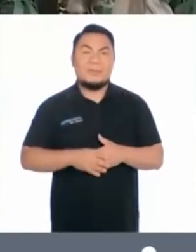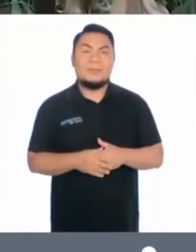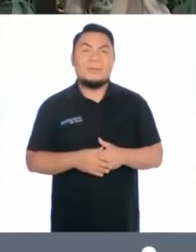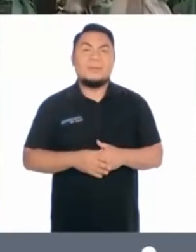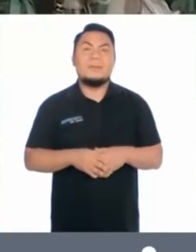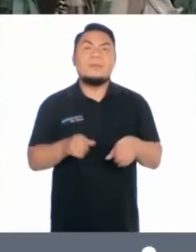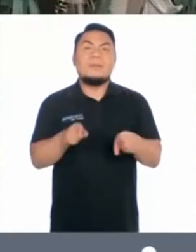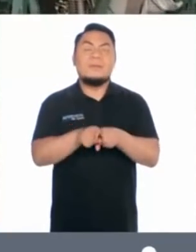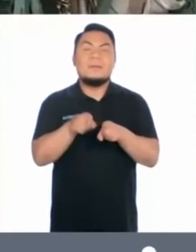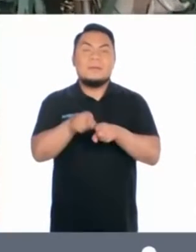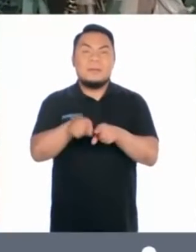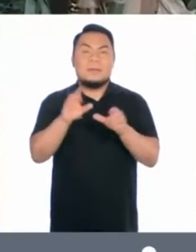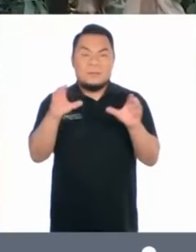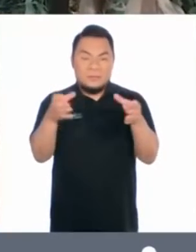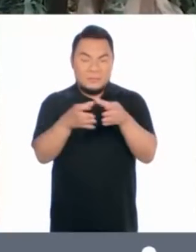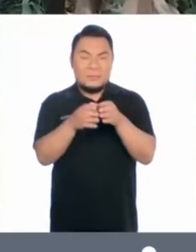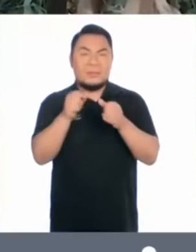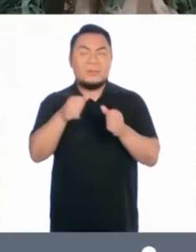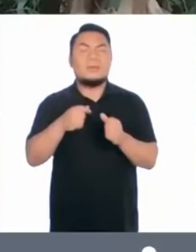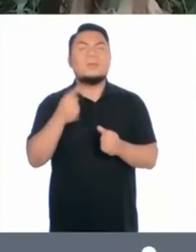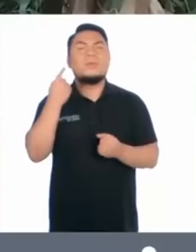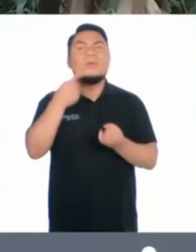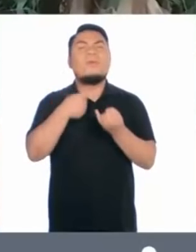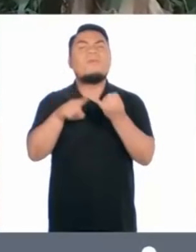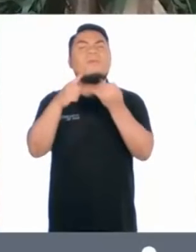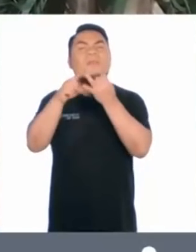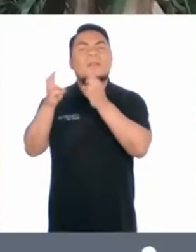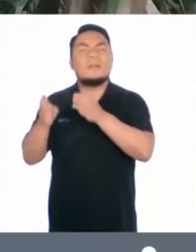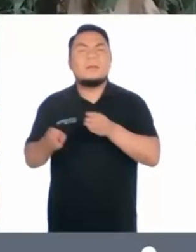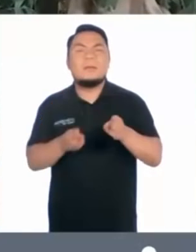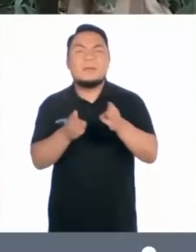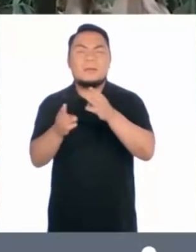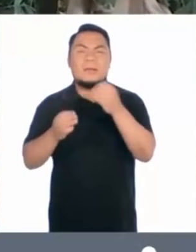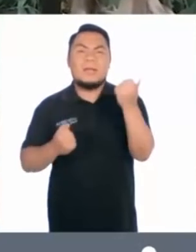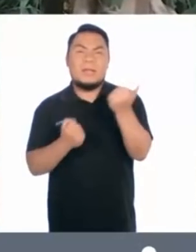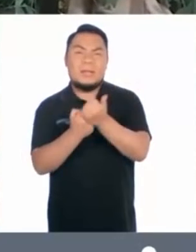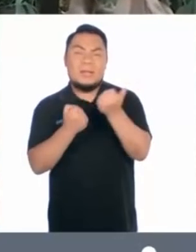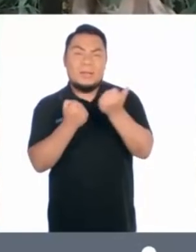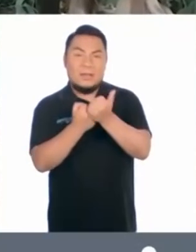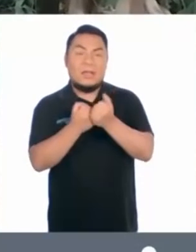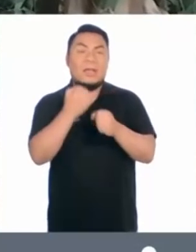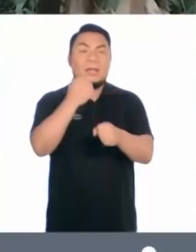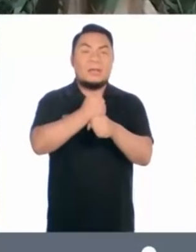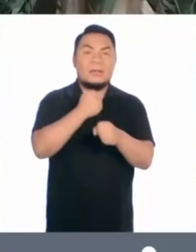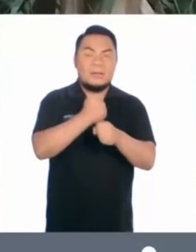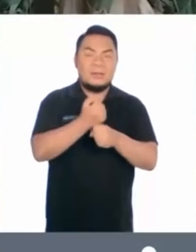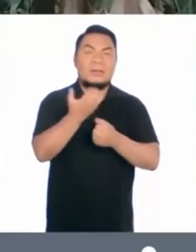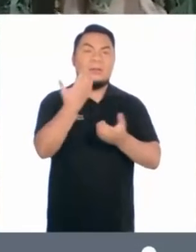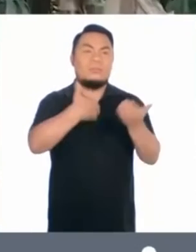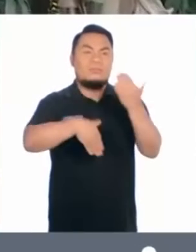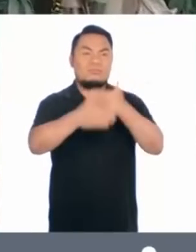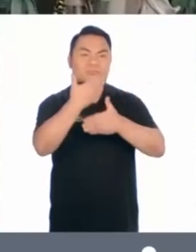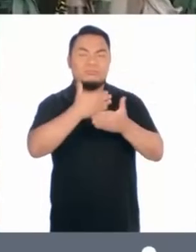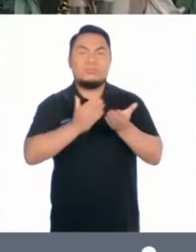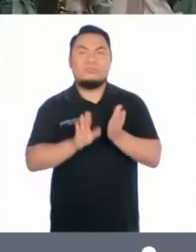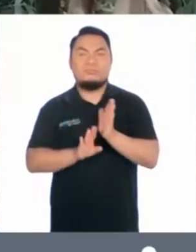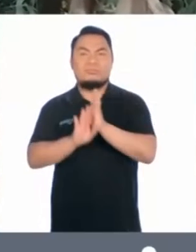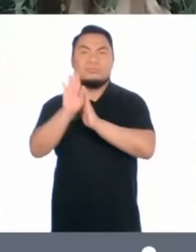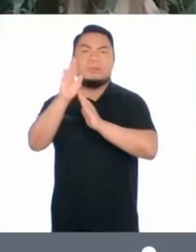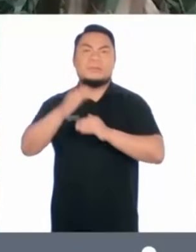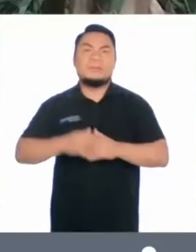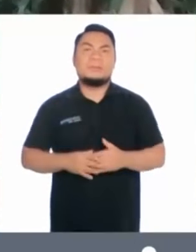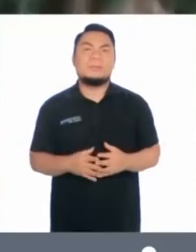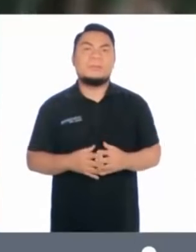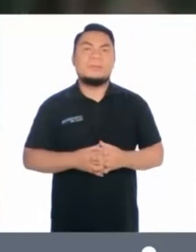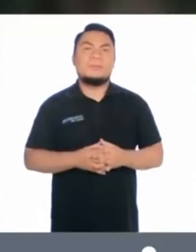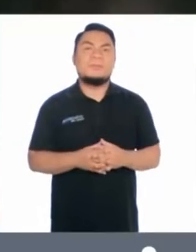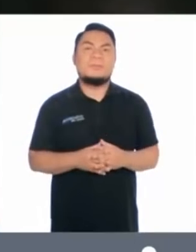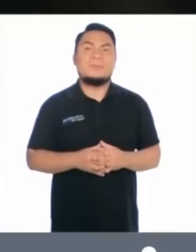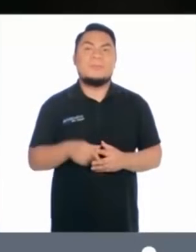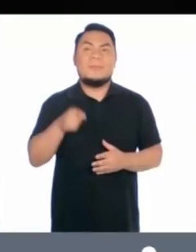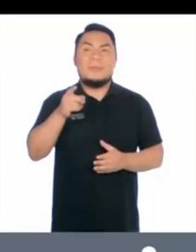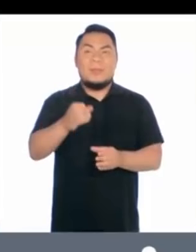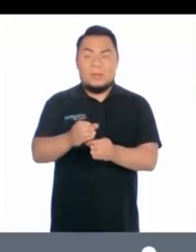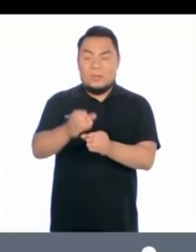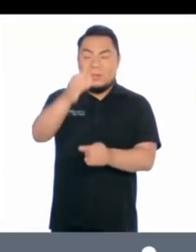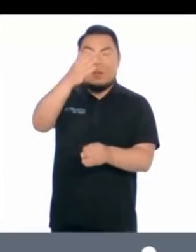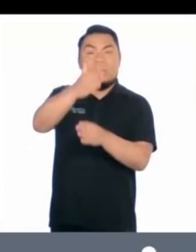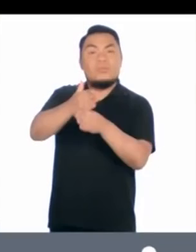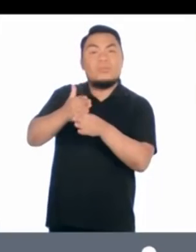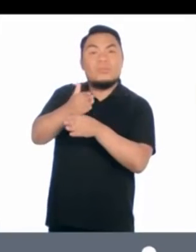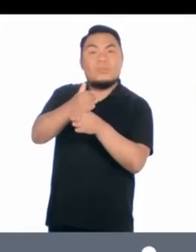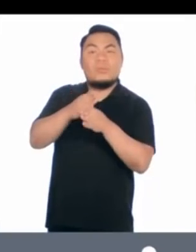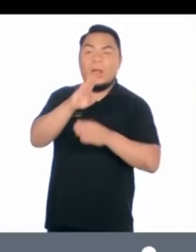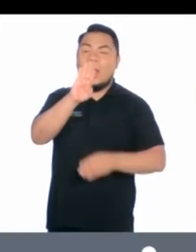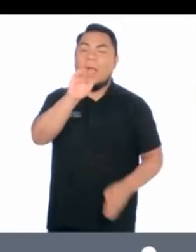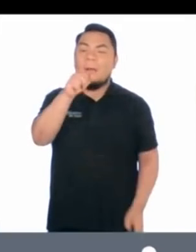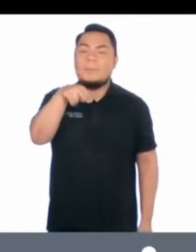Darles una alternativa a tener ingresos económicos y laboral a pequeños productoras. Con el bambú,